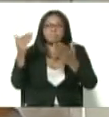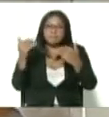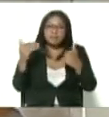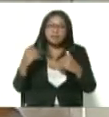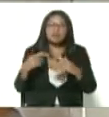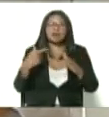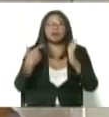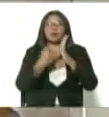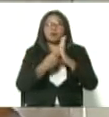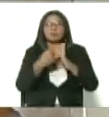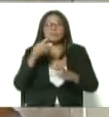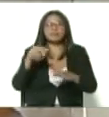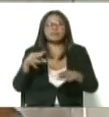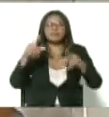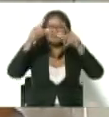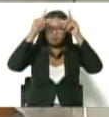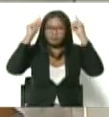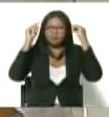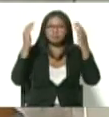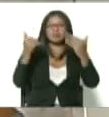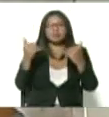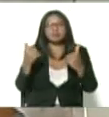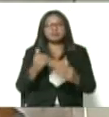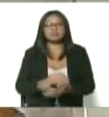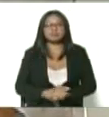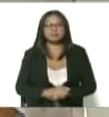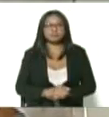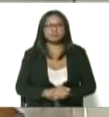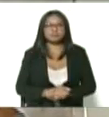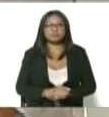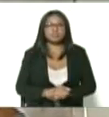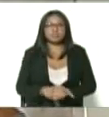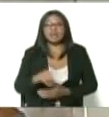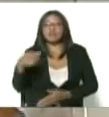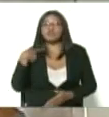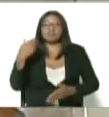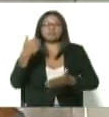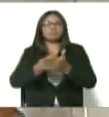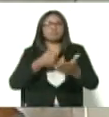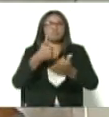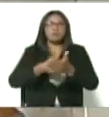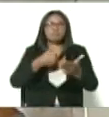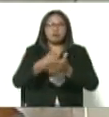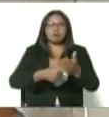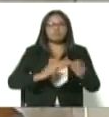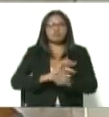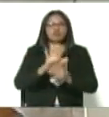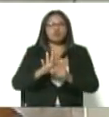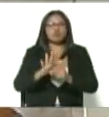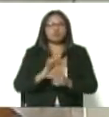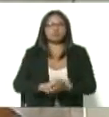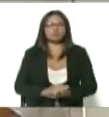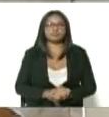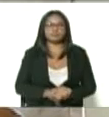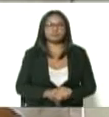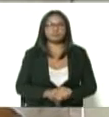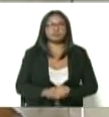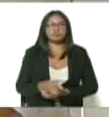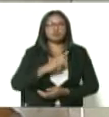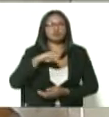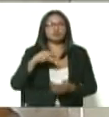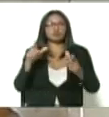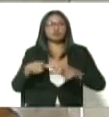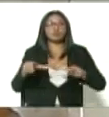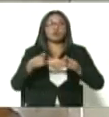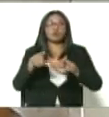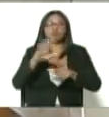y así mismo al personal de enfermería y al gremio quienes están dándolo todo en esta lucha por el COVID-19 nosotros tenemos unos espacios